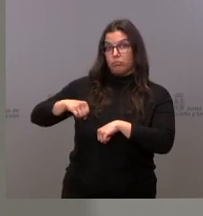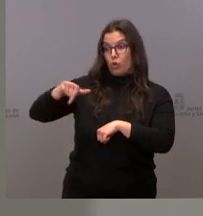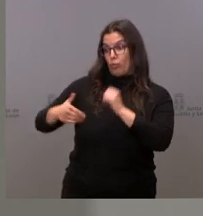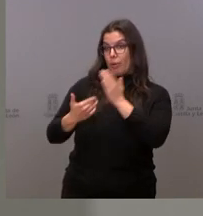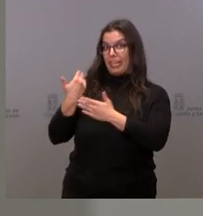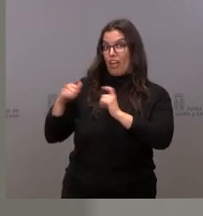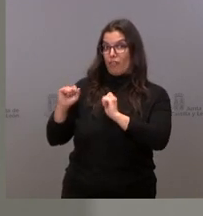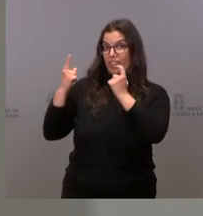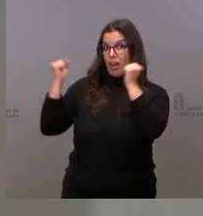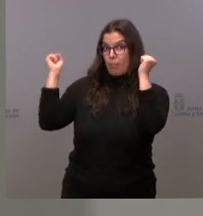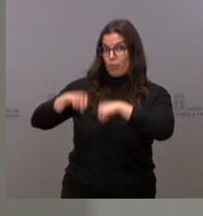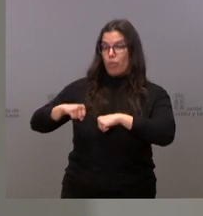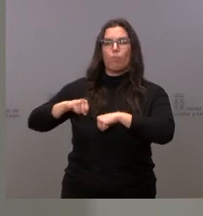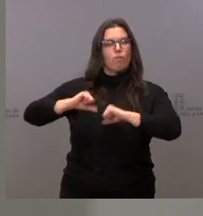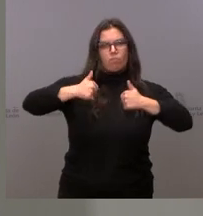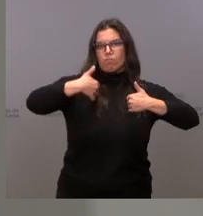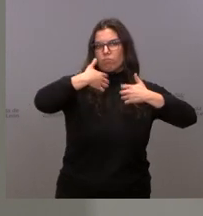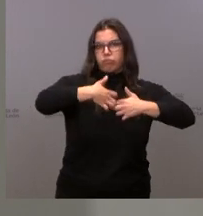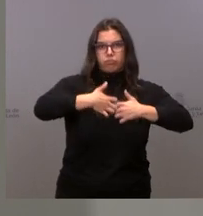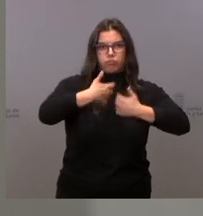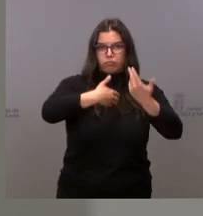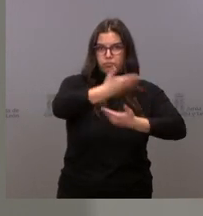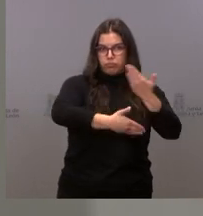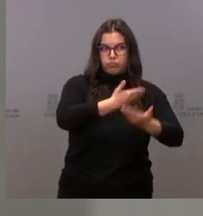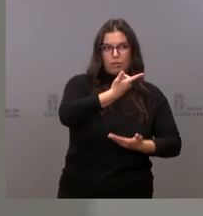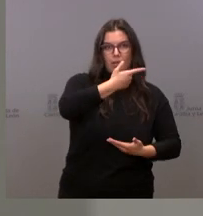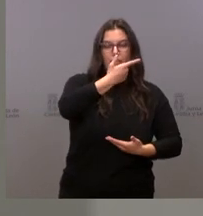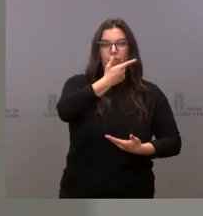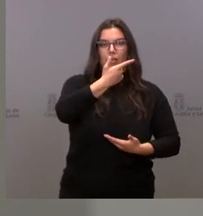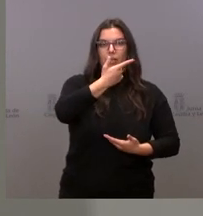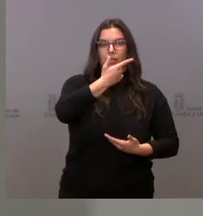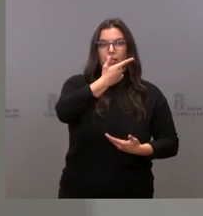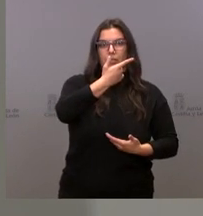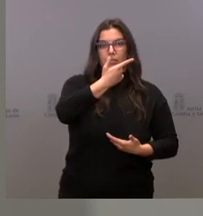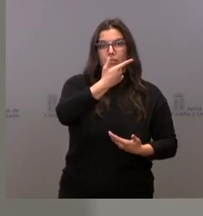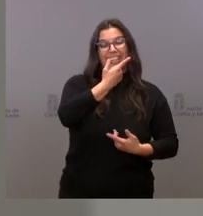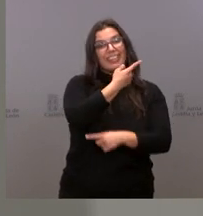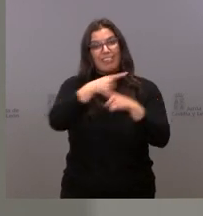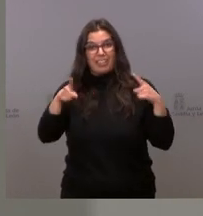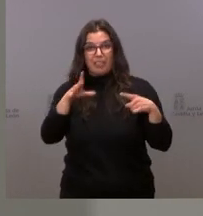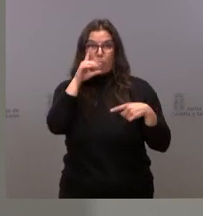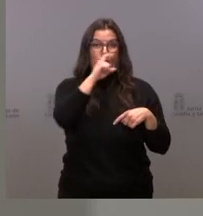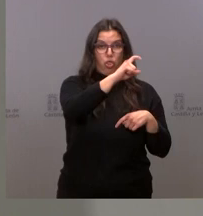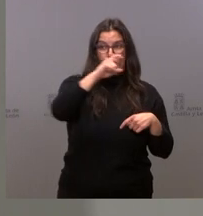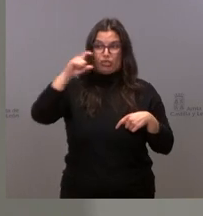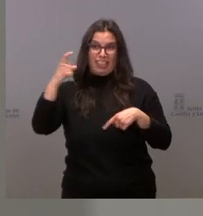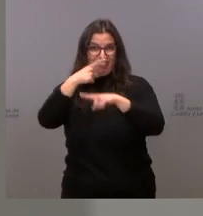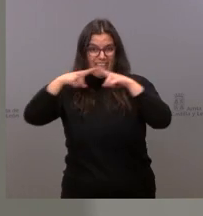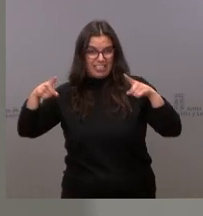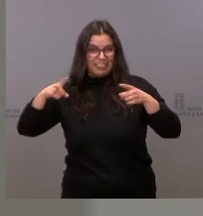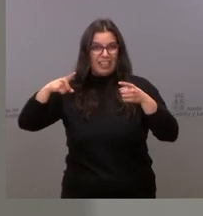mañana. Lo pondremos en marcha antes de que acabe este mes. Es distinto, porque las dosis son distintas. Como bien saben,